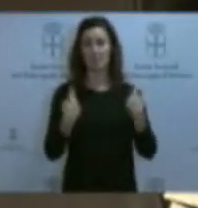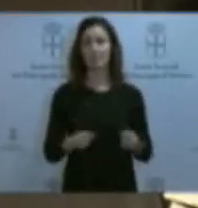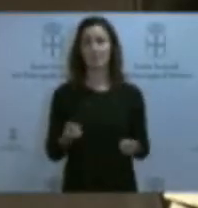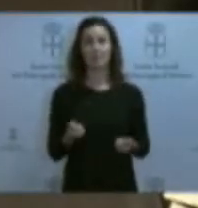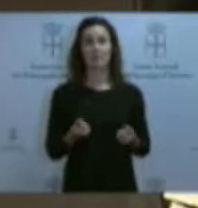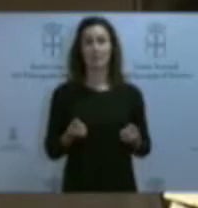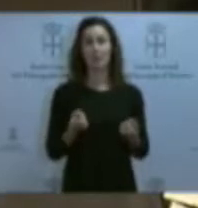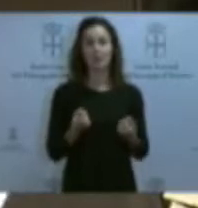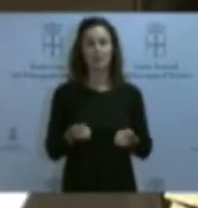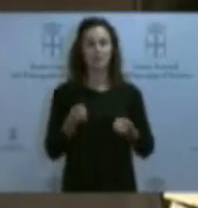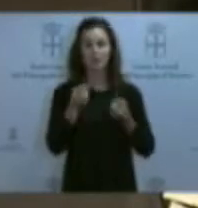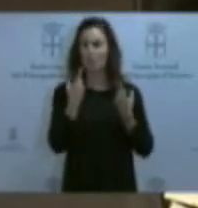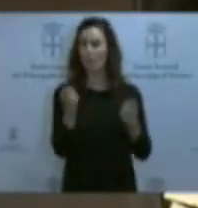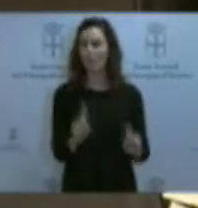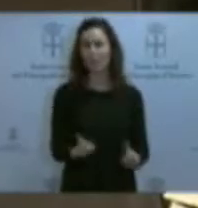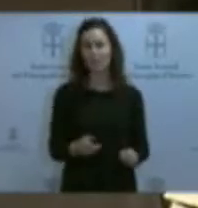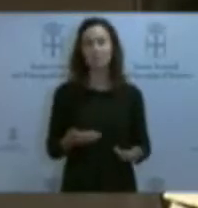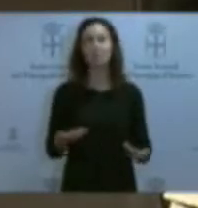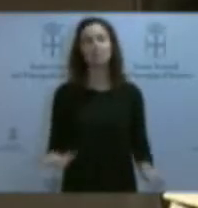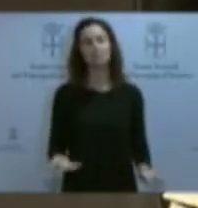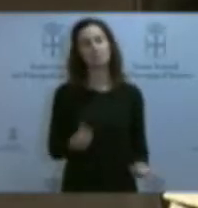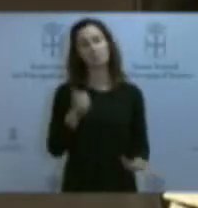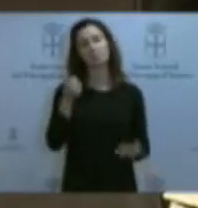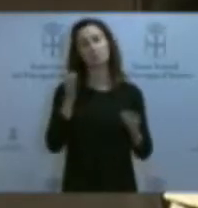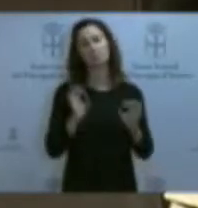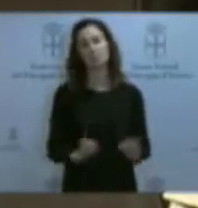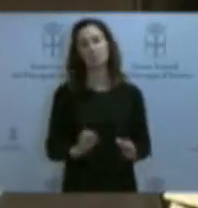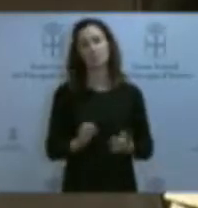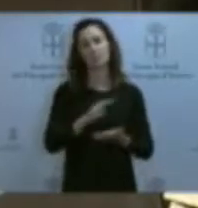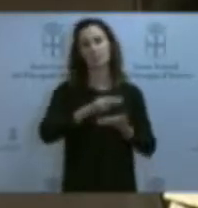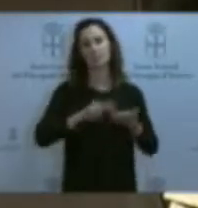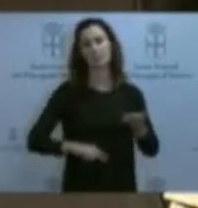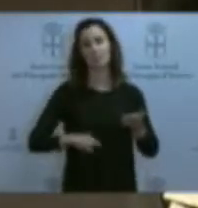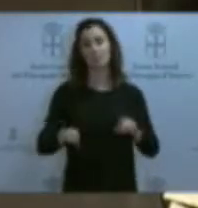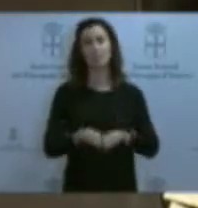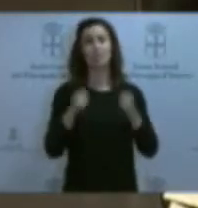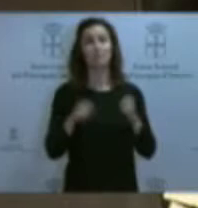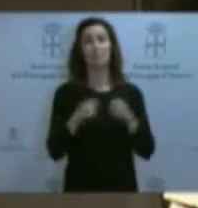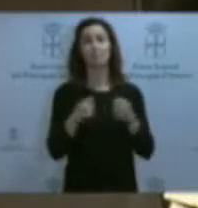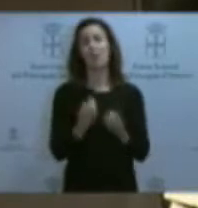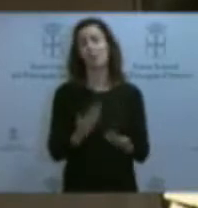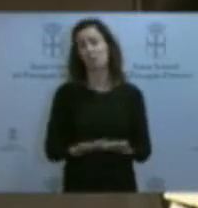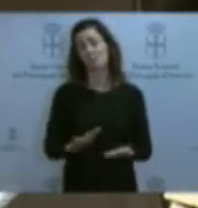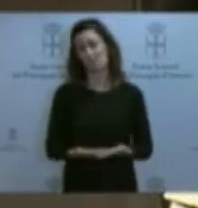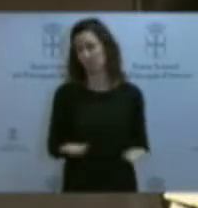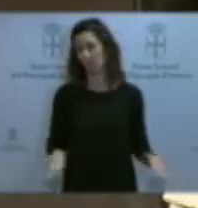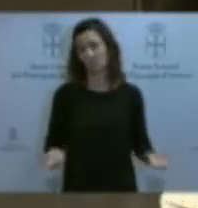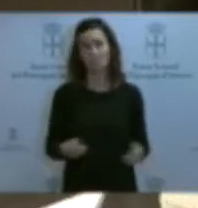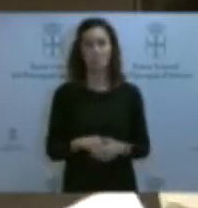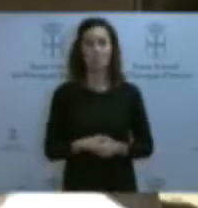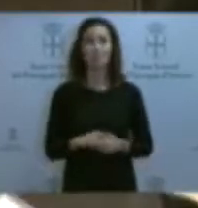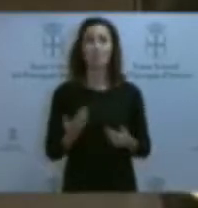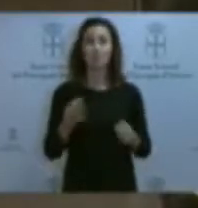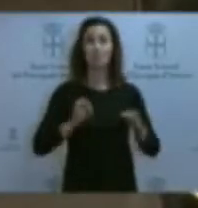había dado cuenta. Afortunadamente, una lectura detenida del informe desmonta ese argumento como se ha aprobado y, por cierto, el juzgado ha